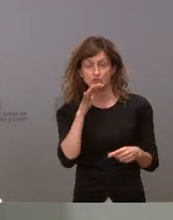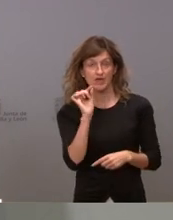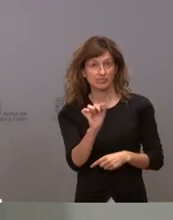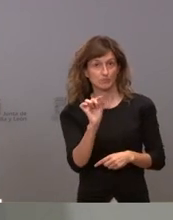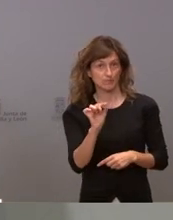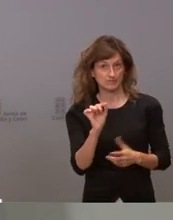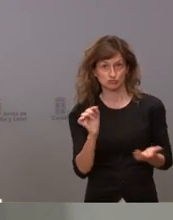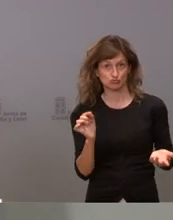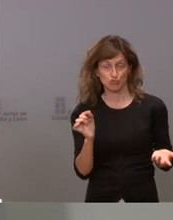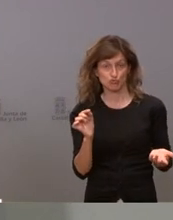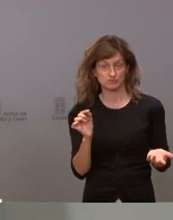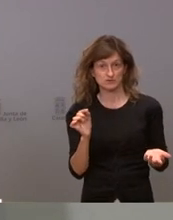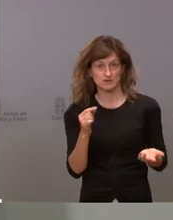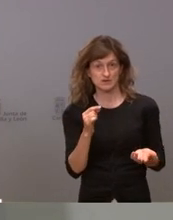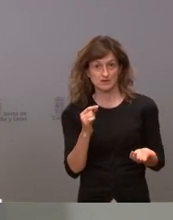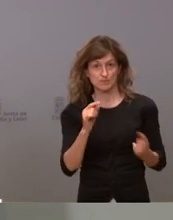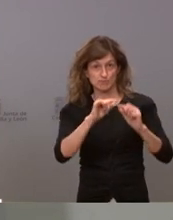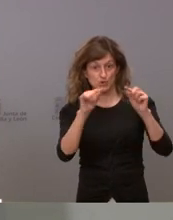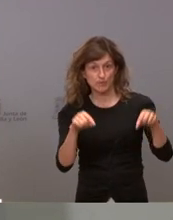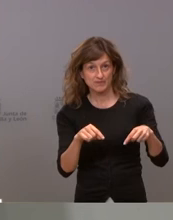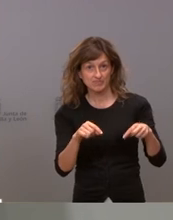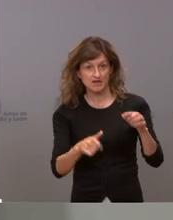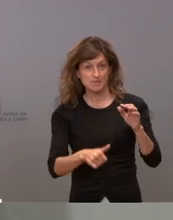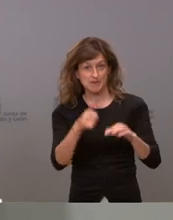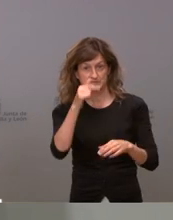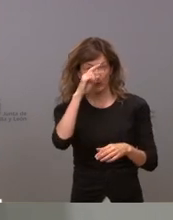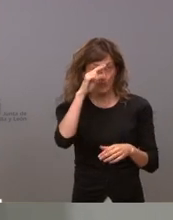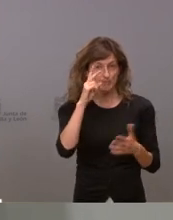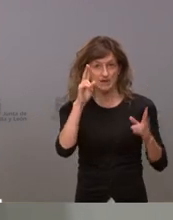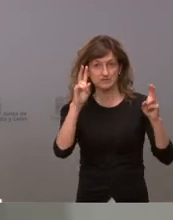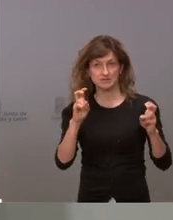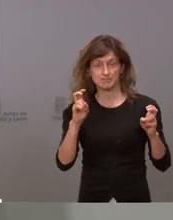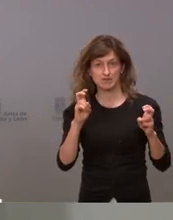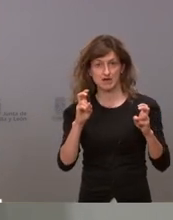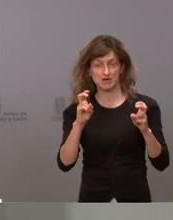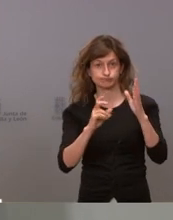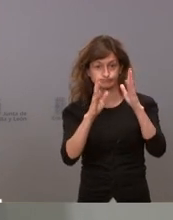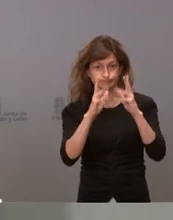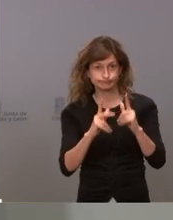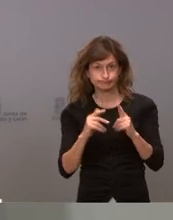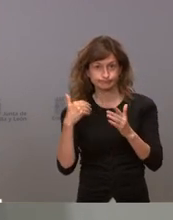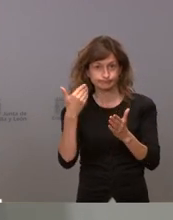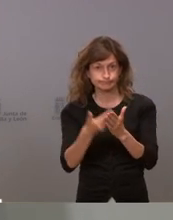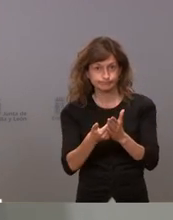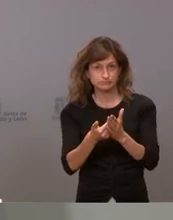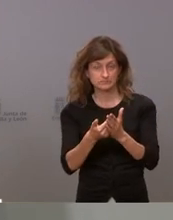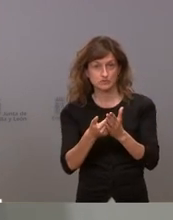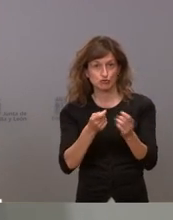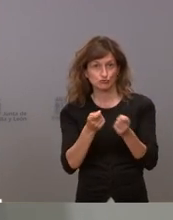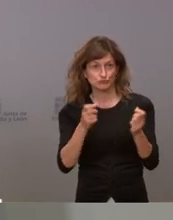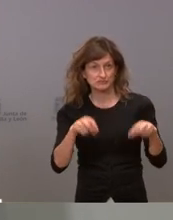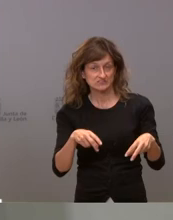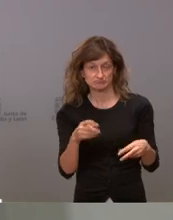no es la provincia que más nos preocupa en cuanto a incidencia descontrolada